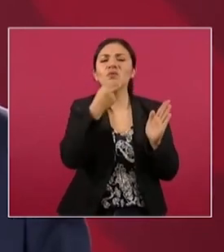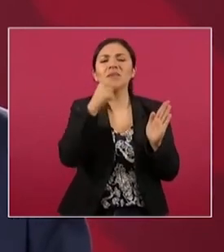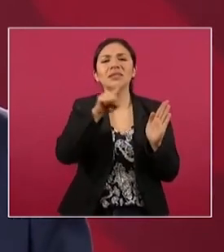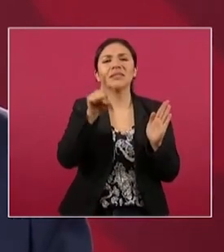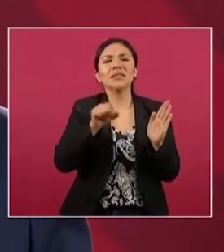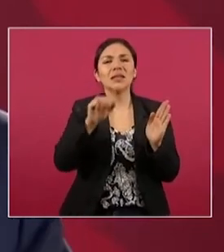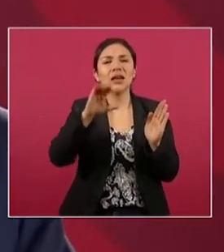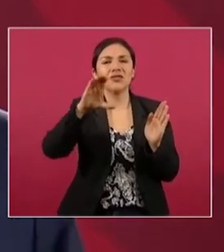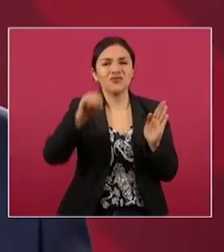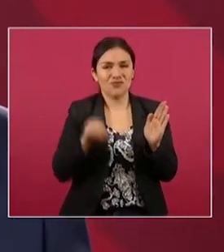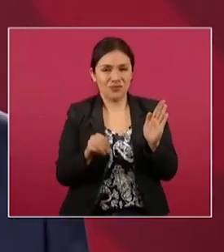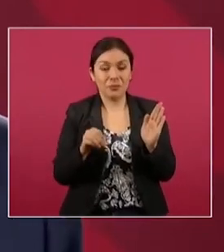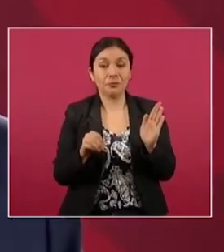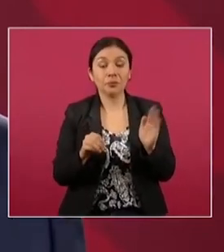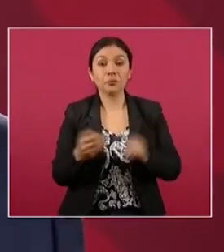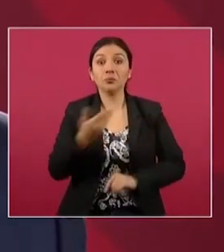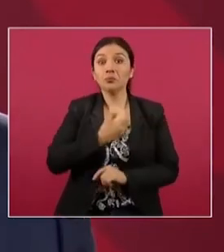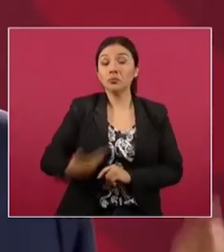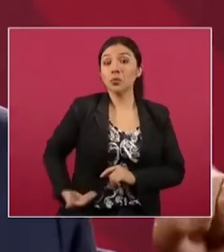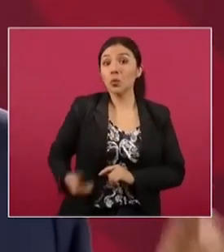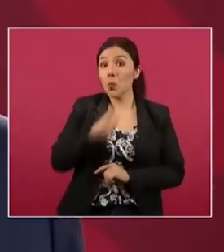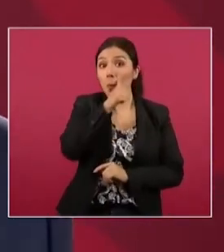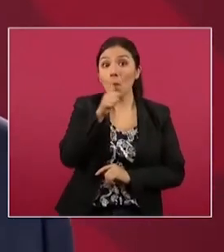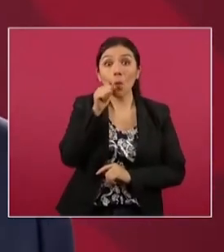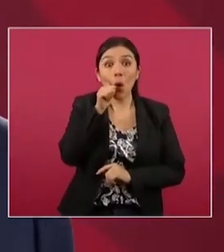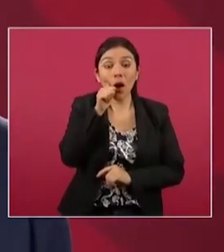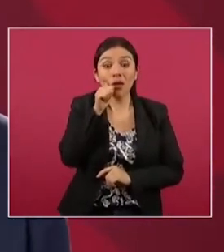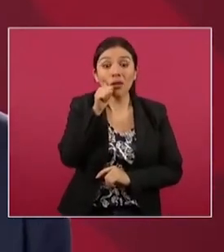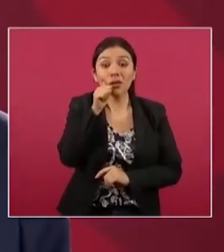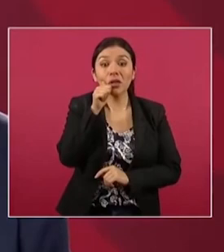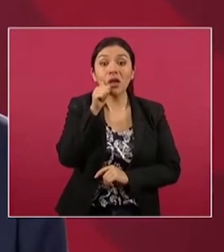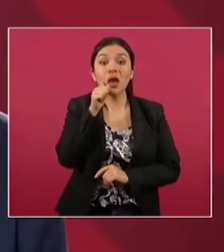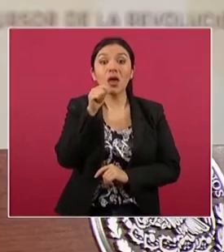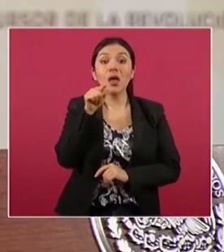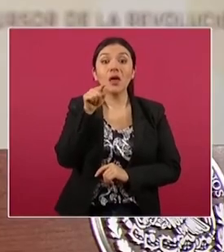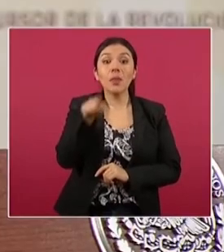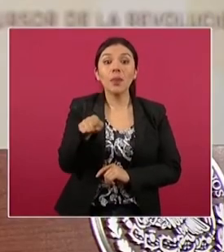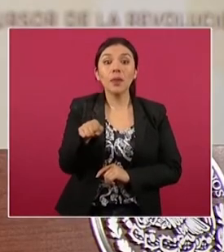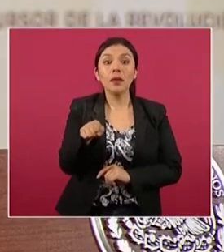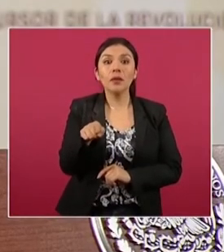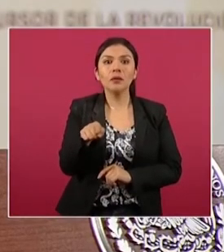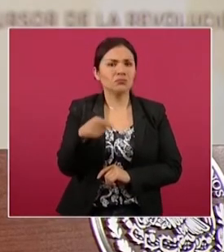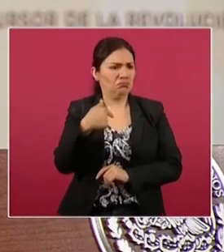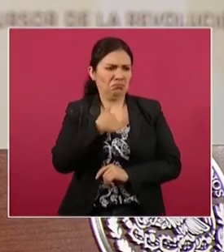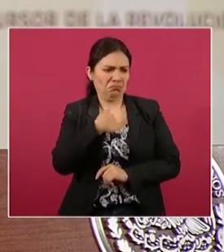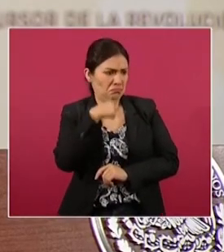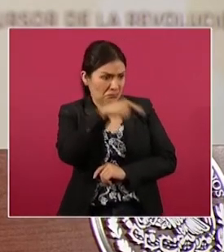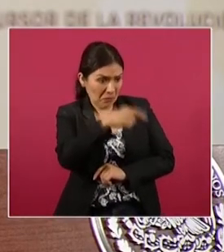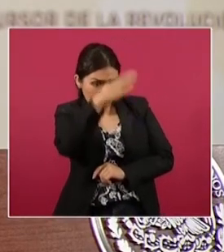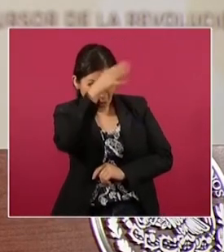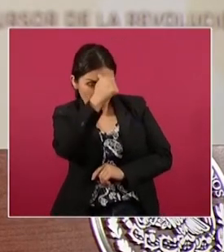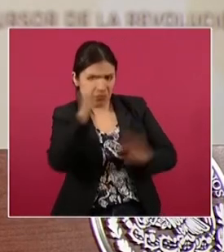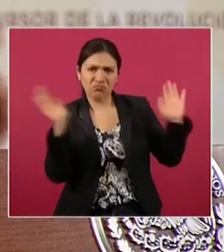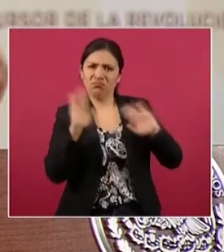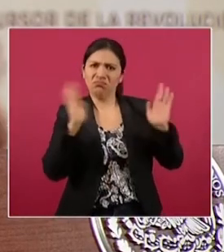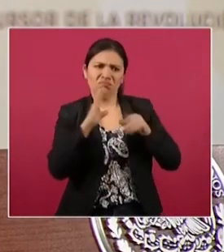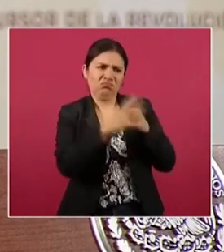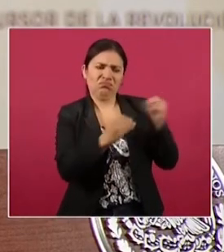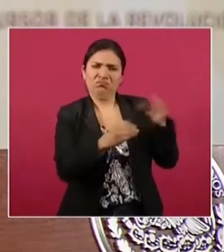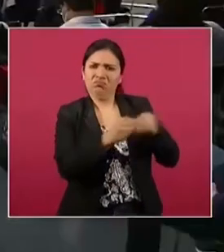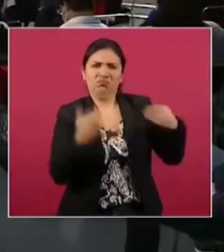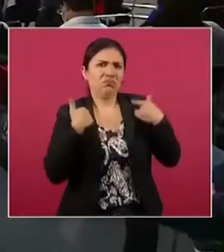y el presidente Juárez se deslindó. Dijo,